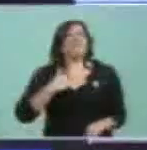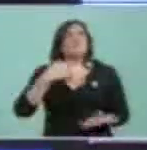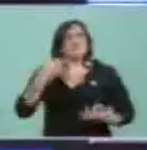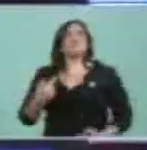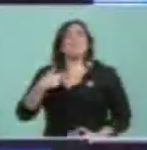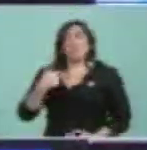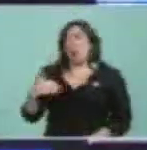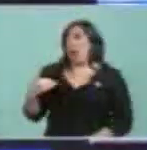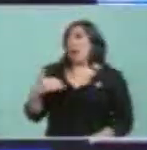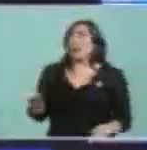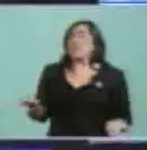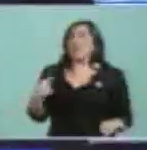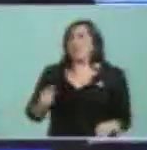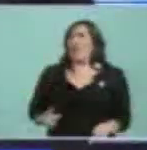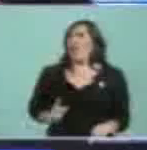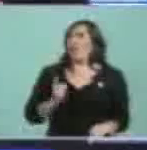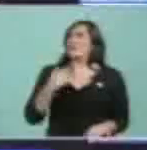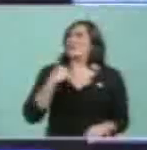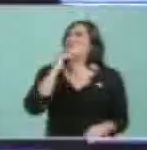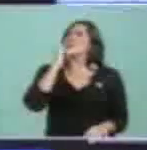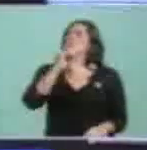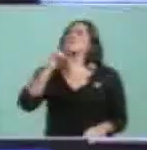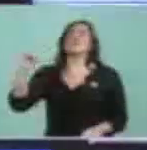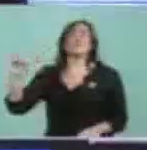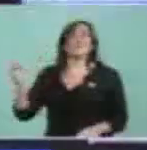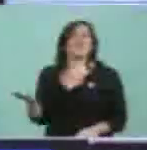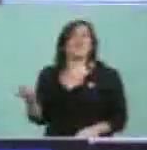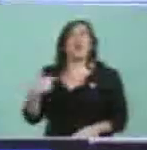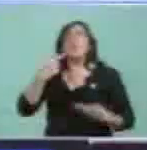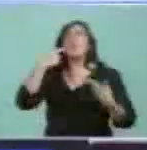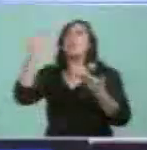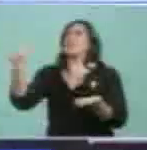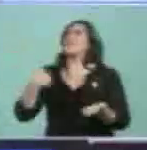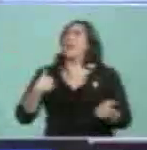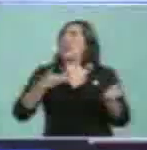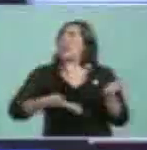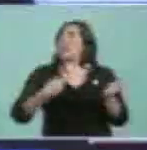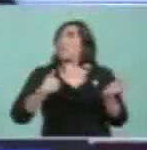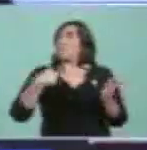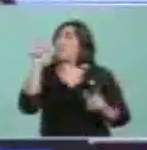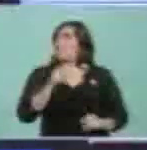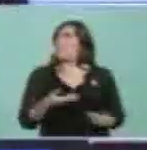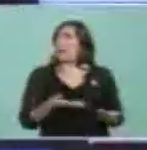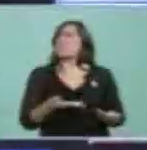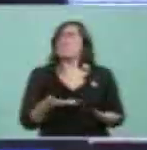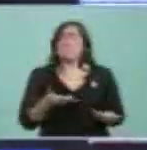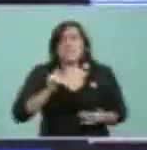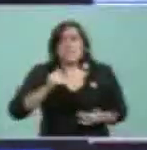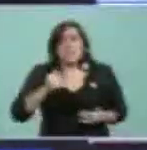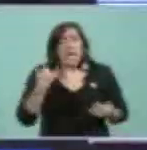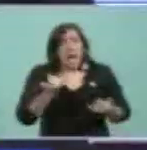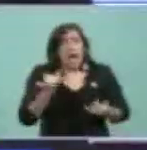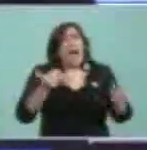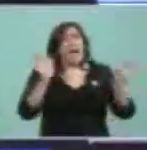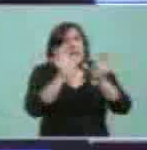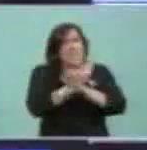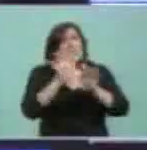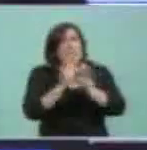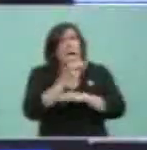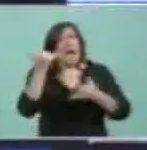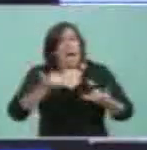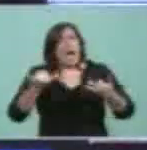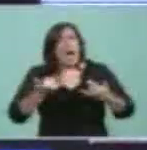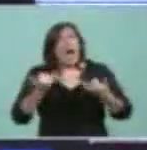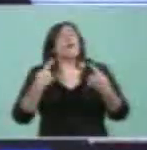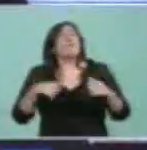sos argentino y que podés mostrar a tu país, porque has cometido equivocaciones, porque has tenido yerros,